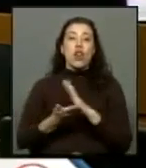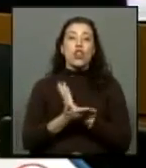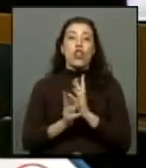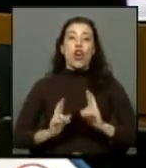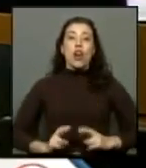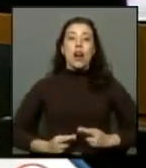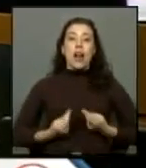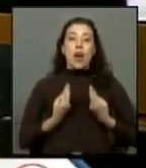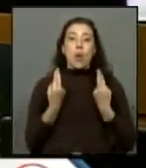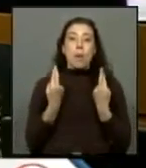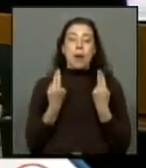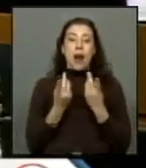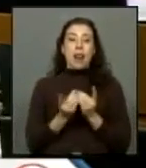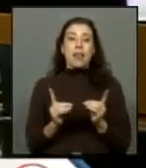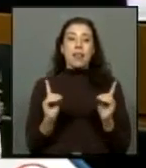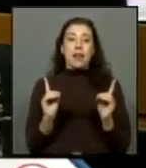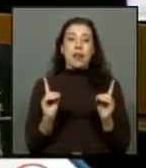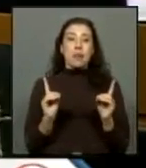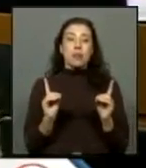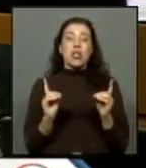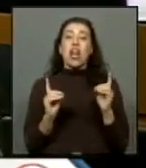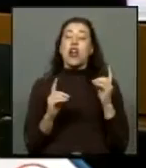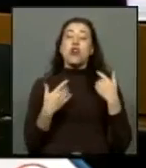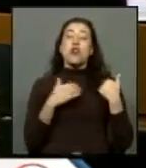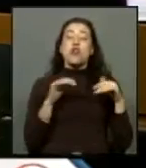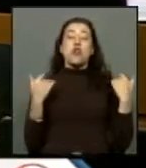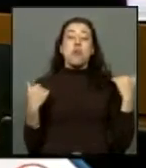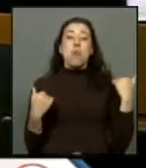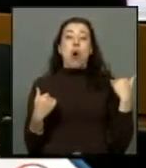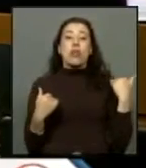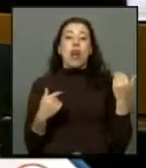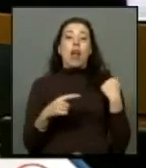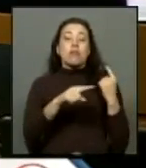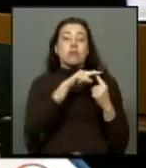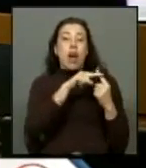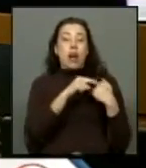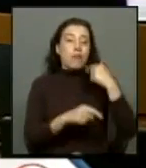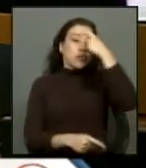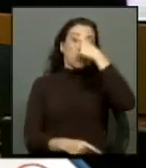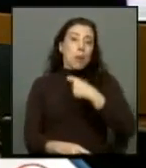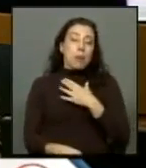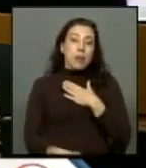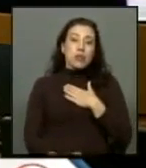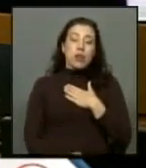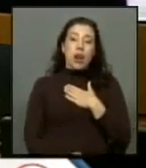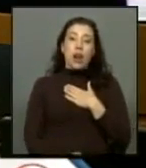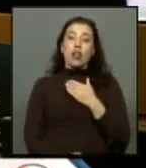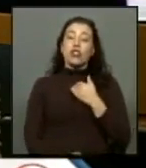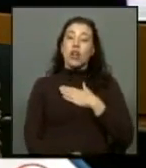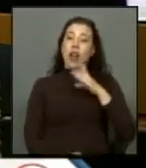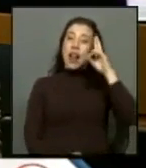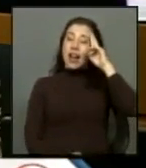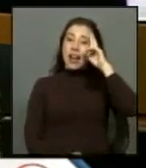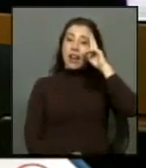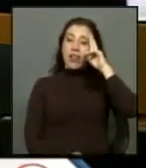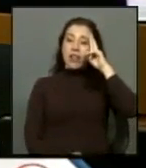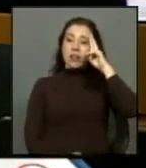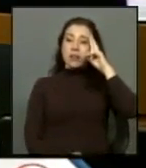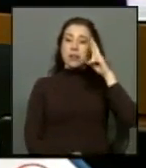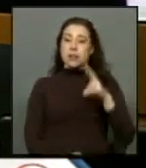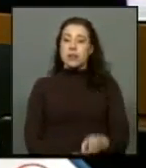recuperar nuestra democracia sin importar los costos personales que debieron soportar de hecho quisiera recordar que fue